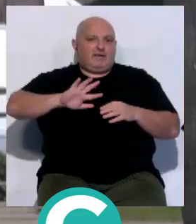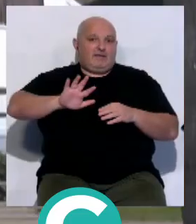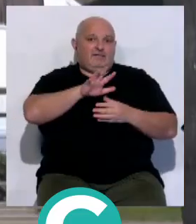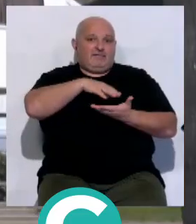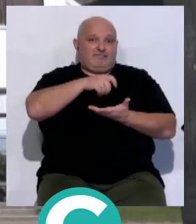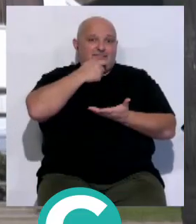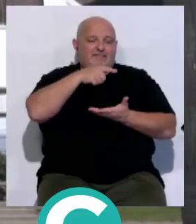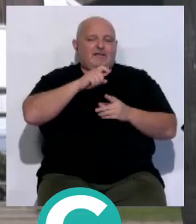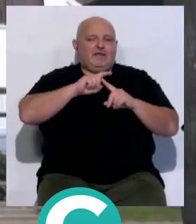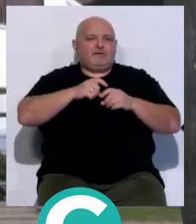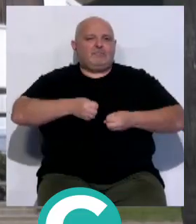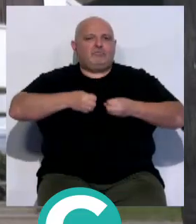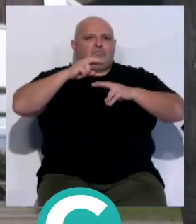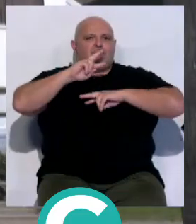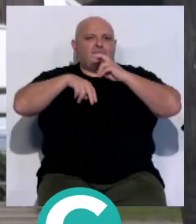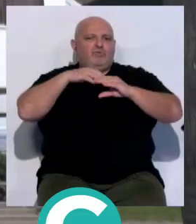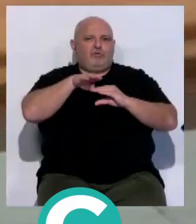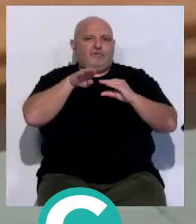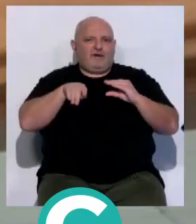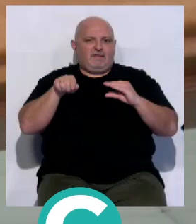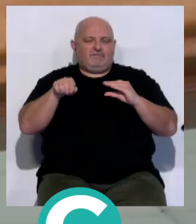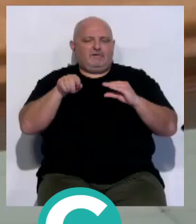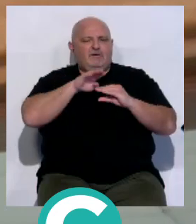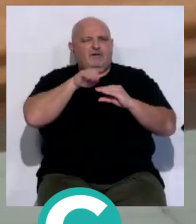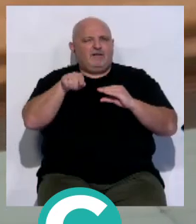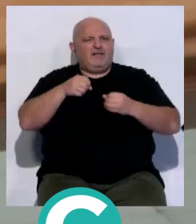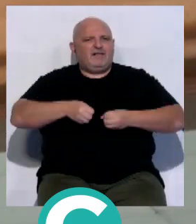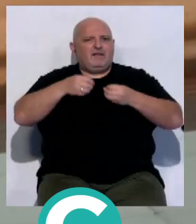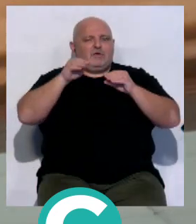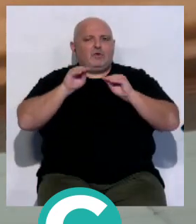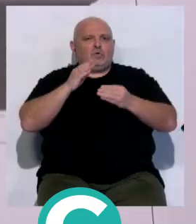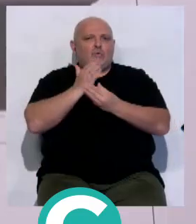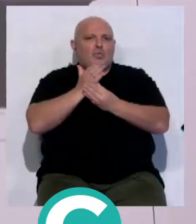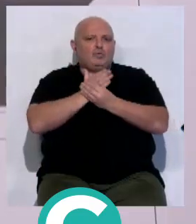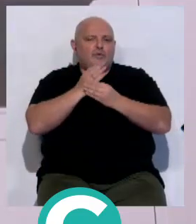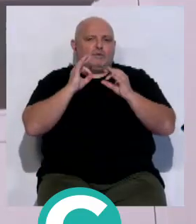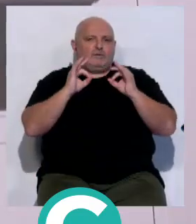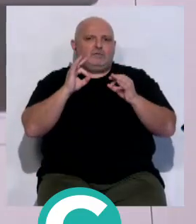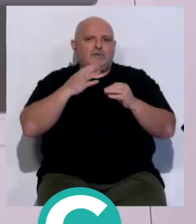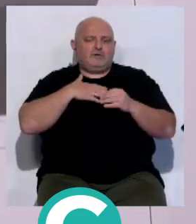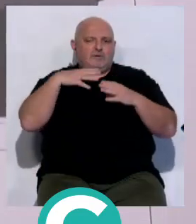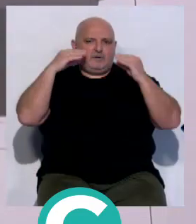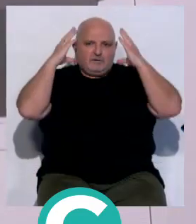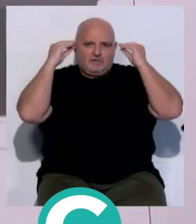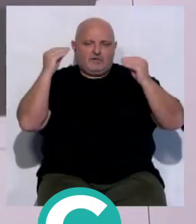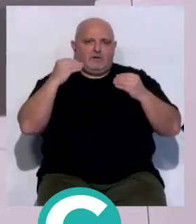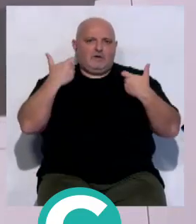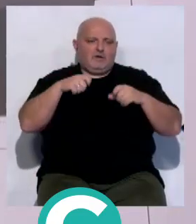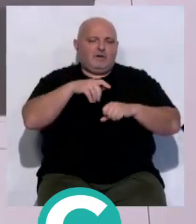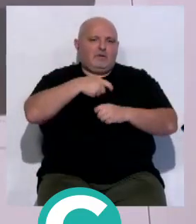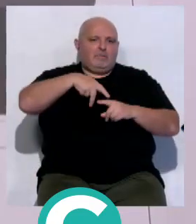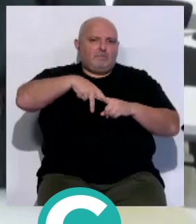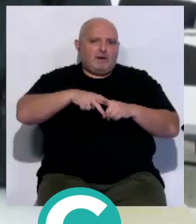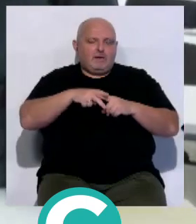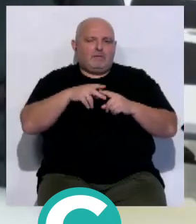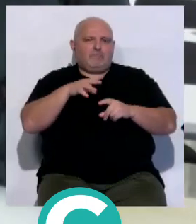en el rehabilitado edificio en cruz de zona franca, un recinto en el que se impartirán los cursos de las especialidades de la Benemérita de patrón mecánico de